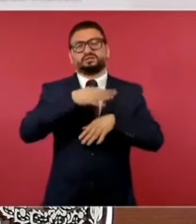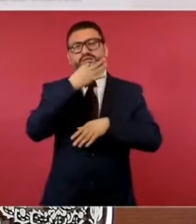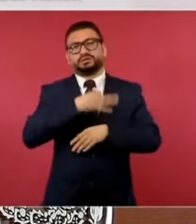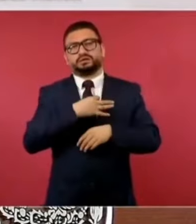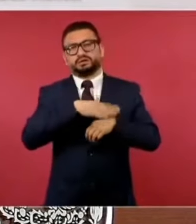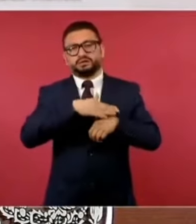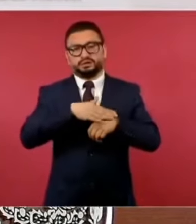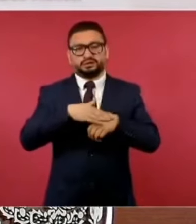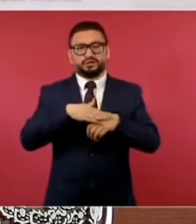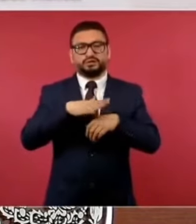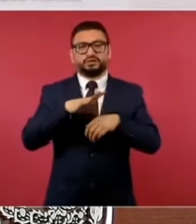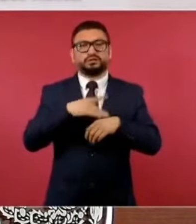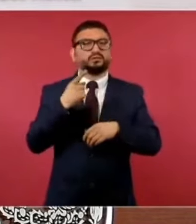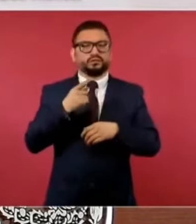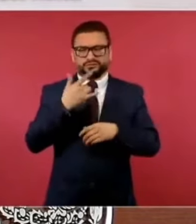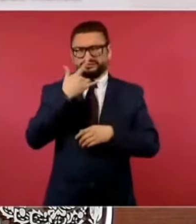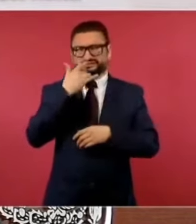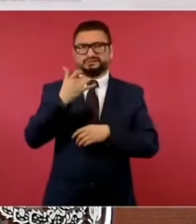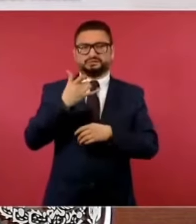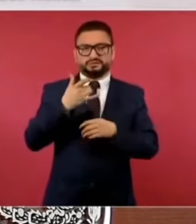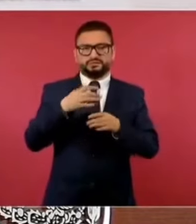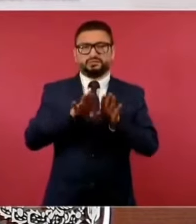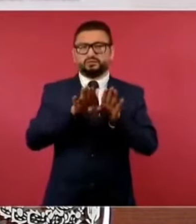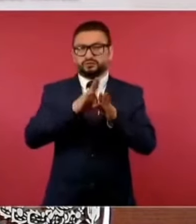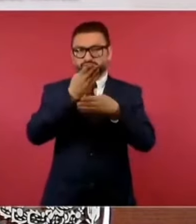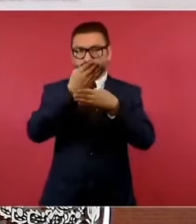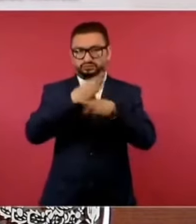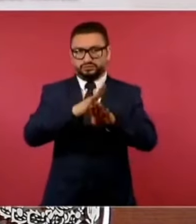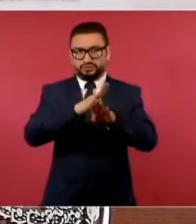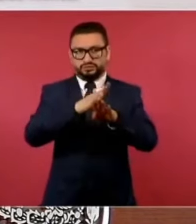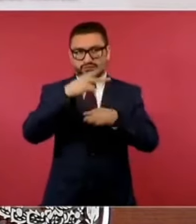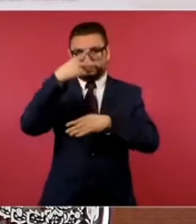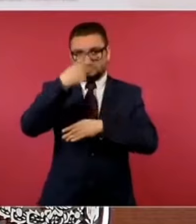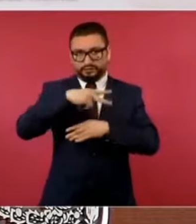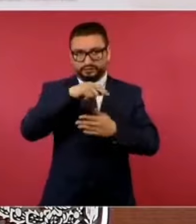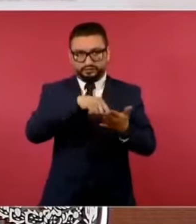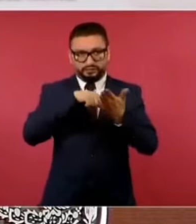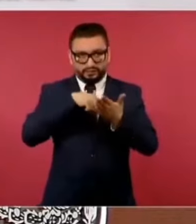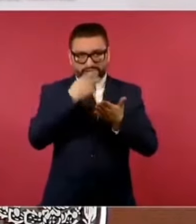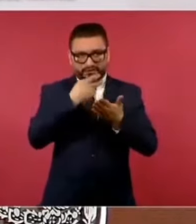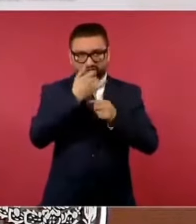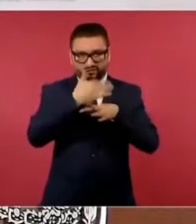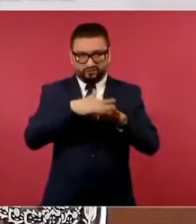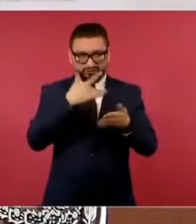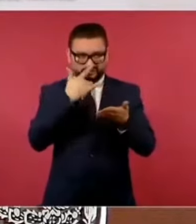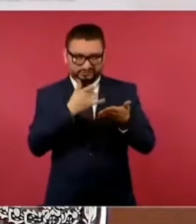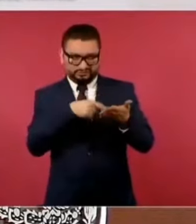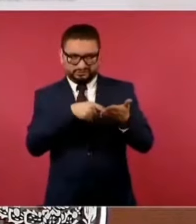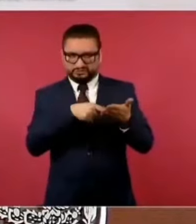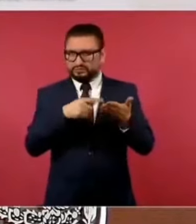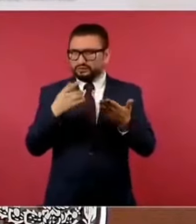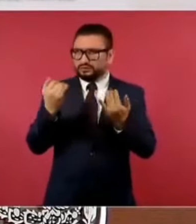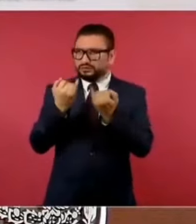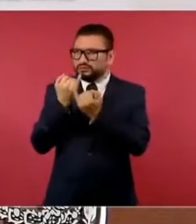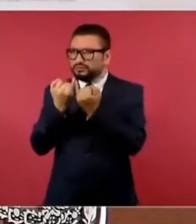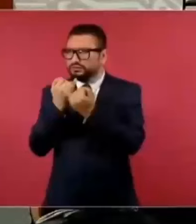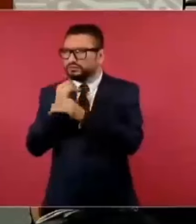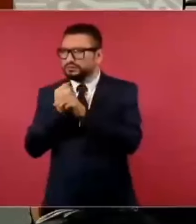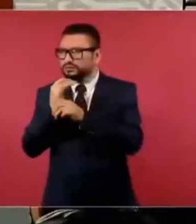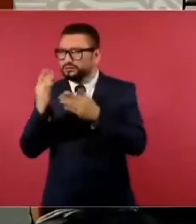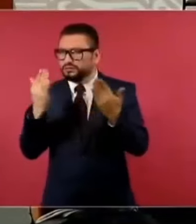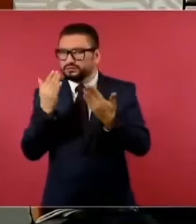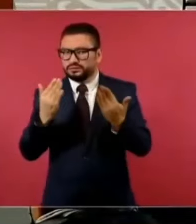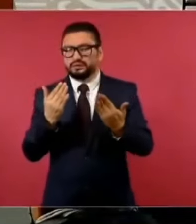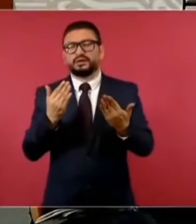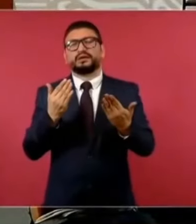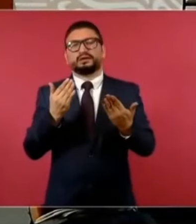como inusuales los bancos mexicanos y Cheque. Estamos